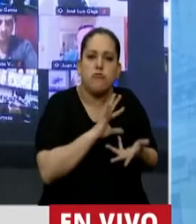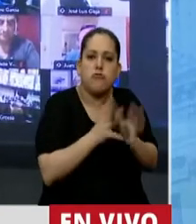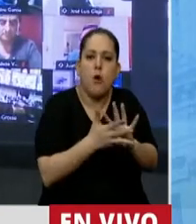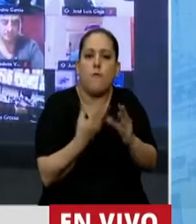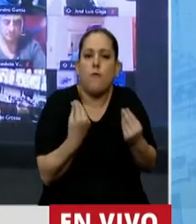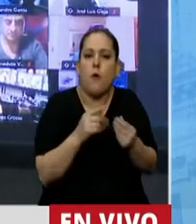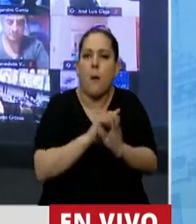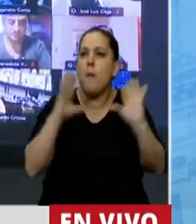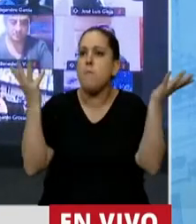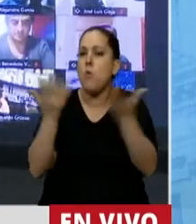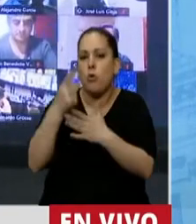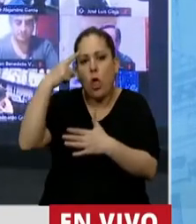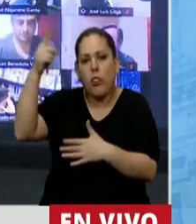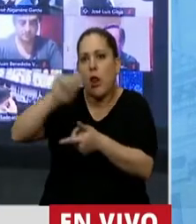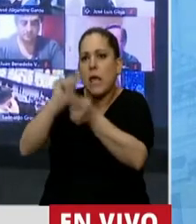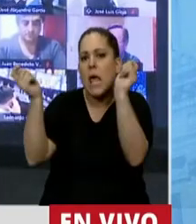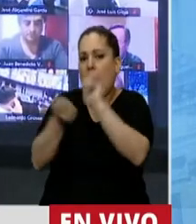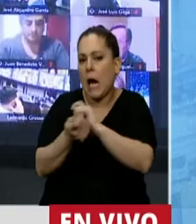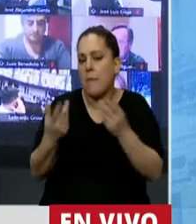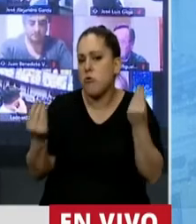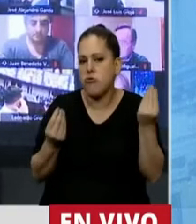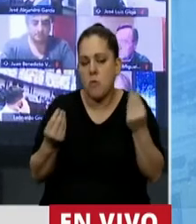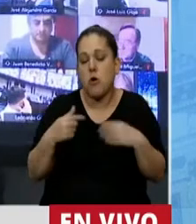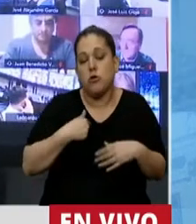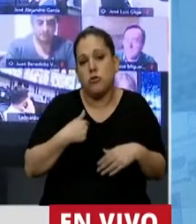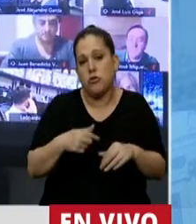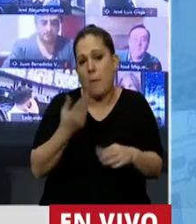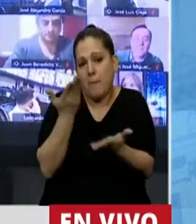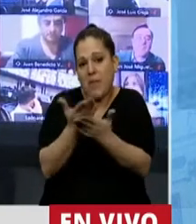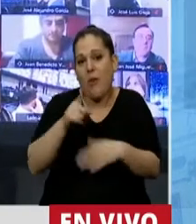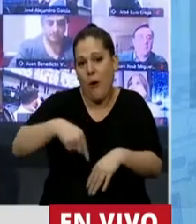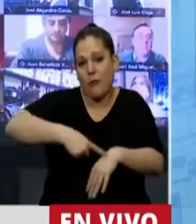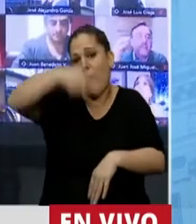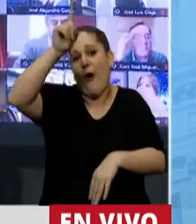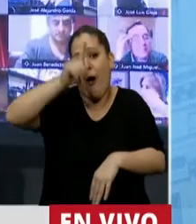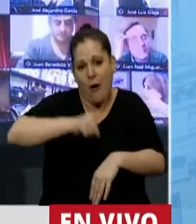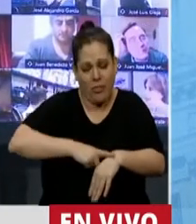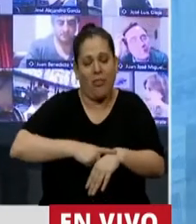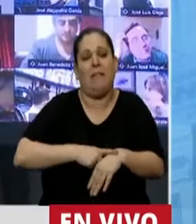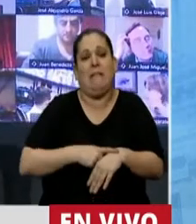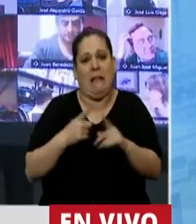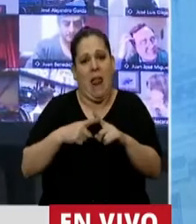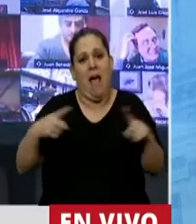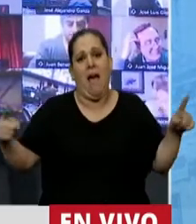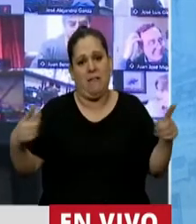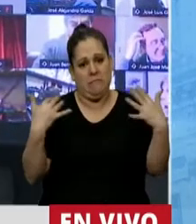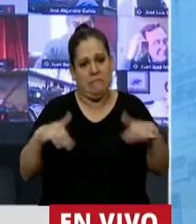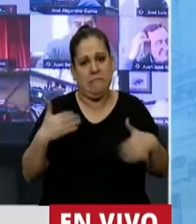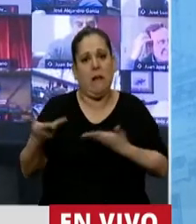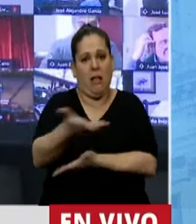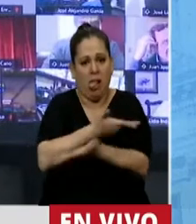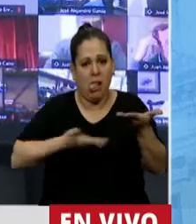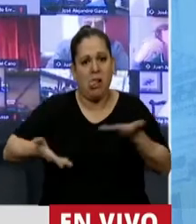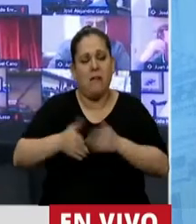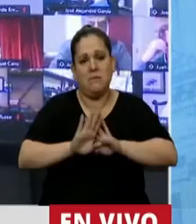del mundo en el cual estamos viviendo, yo les pido al final de este día tan largo y de tanto debate y después de este intercambio que hemos tenido,